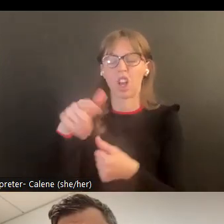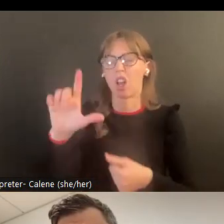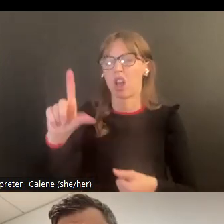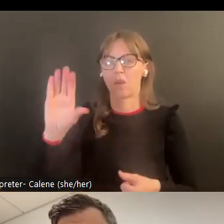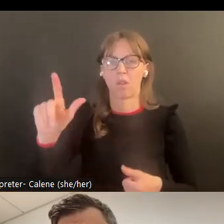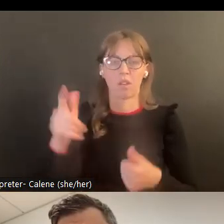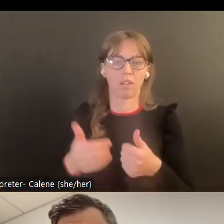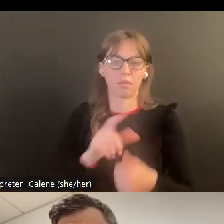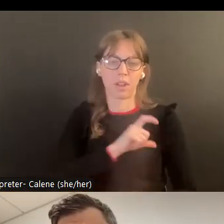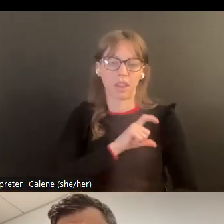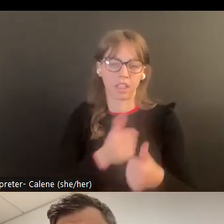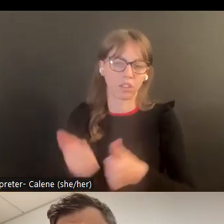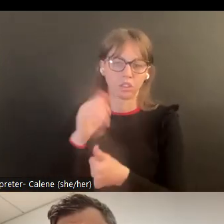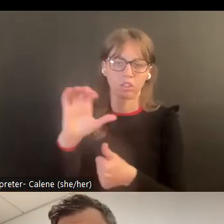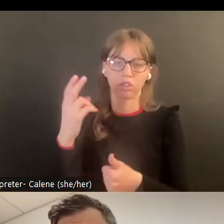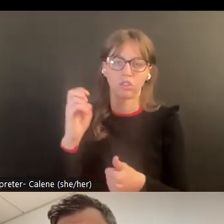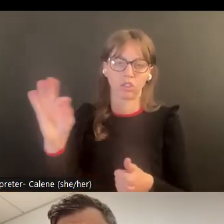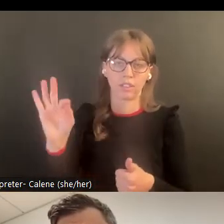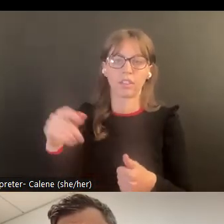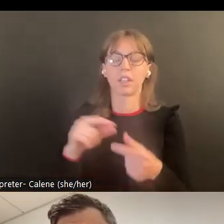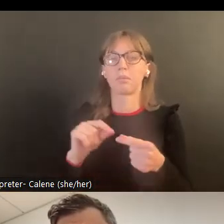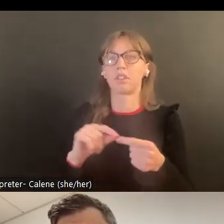jefe de policías.